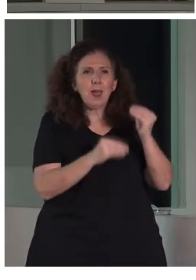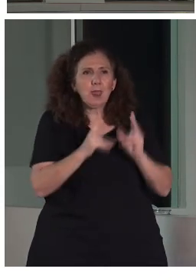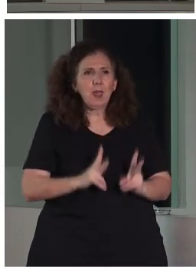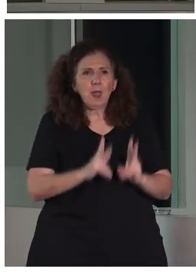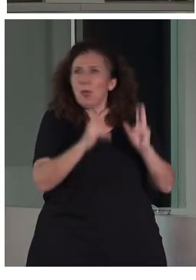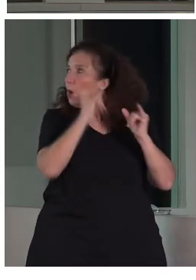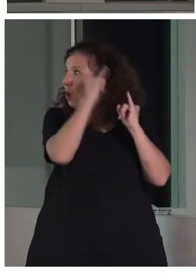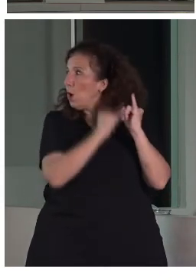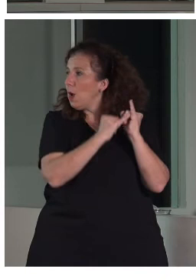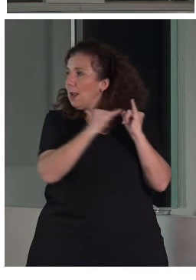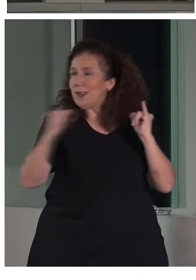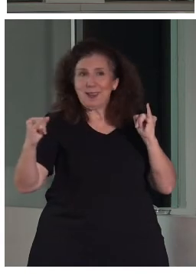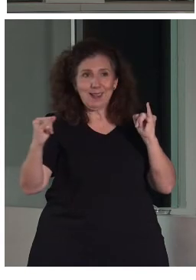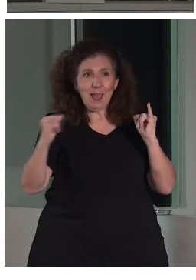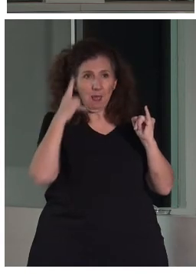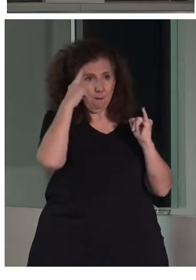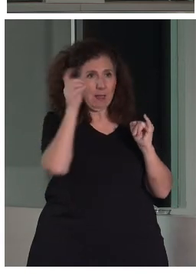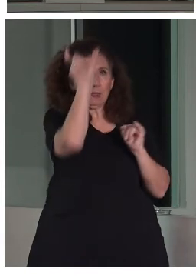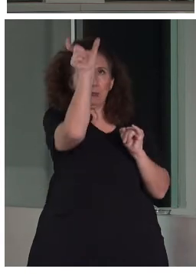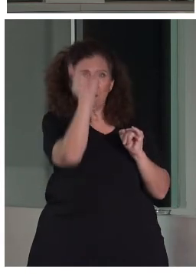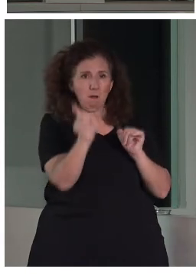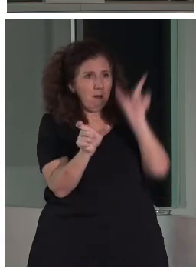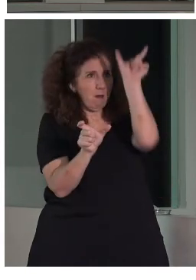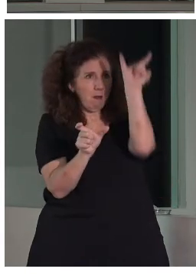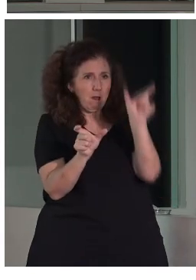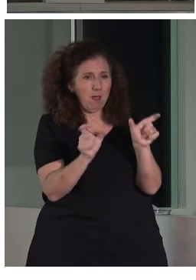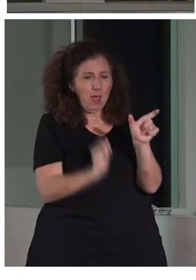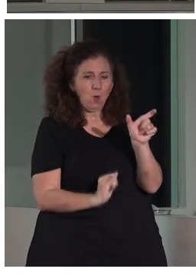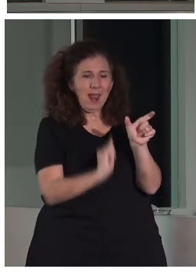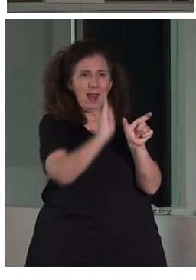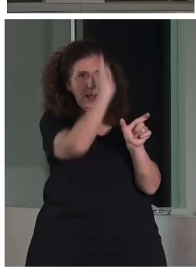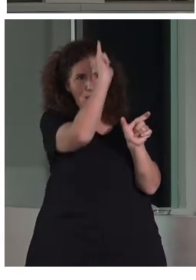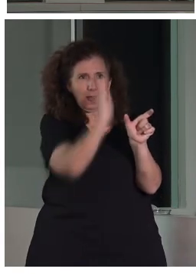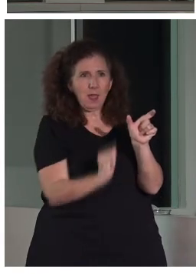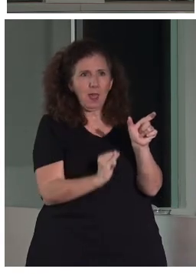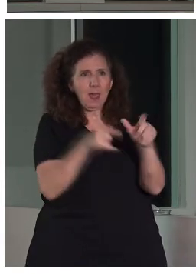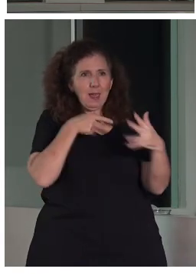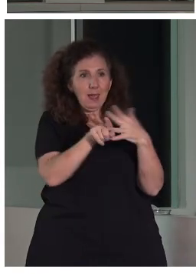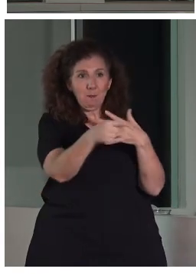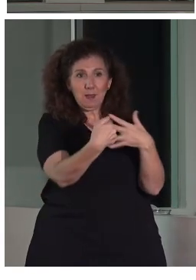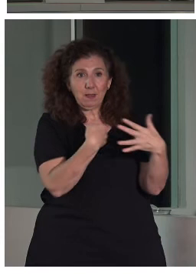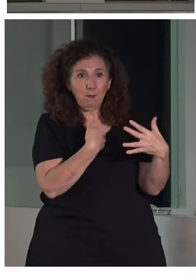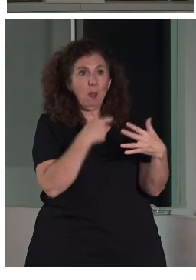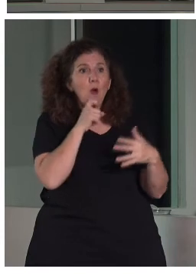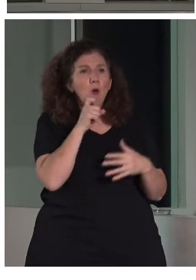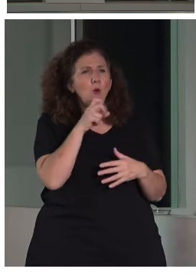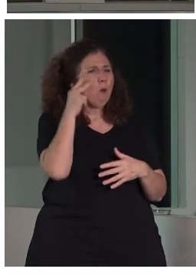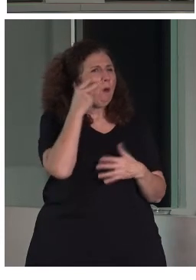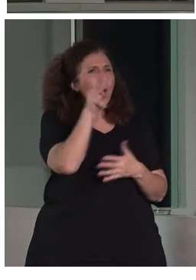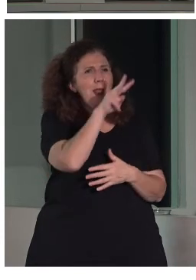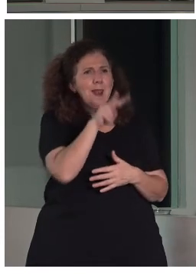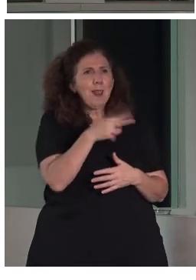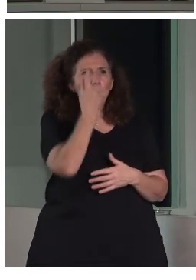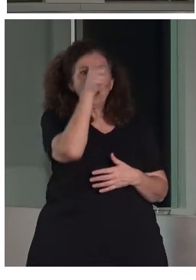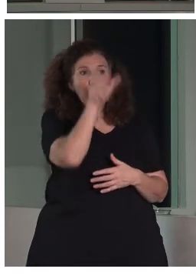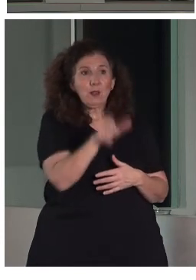son naturales, pero están forzados porque se sigue una pauta que está además recogida en la propia norma en la cual nos fijamos en cómo lee una persona y en qué puntos